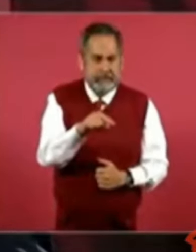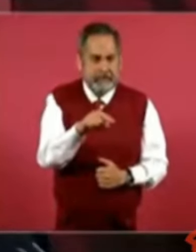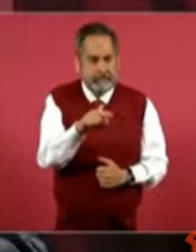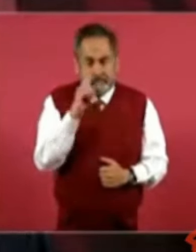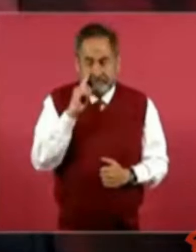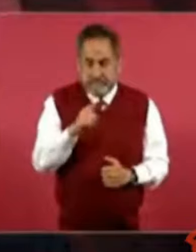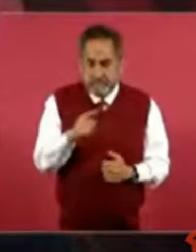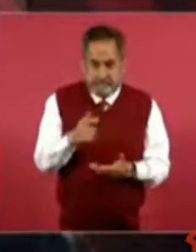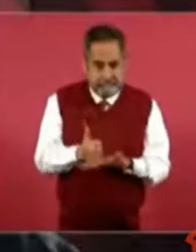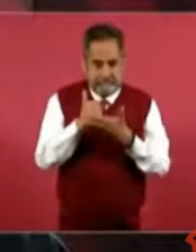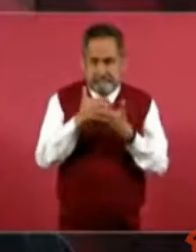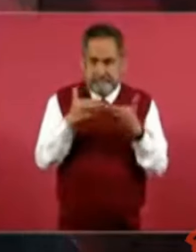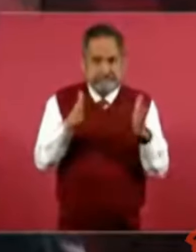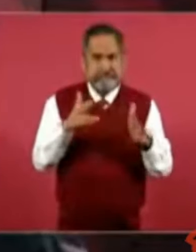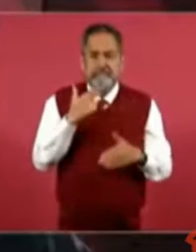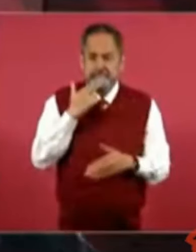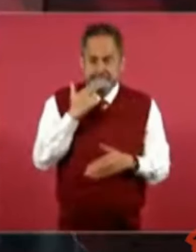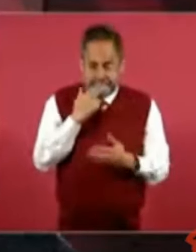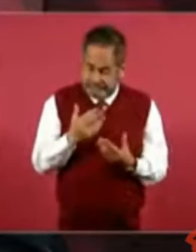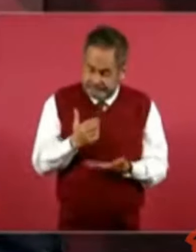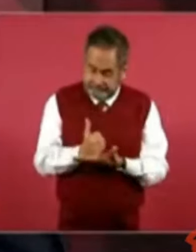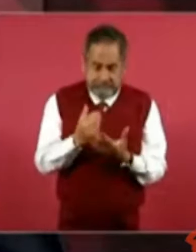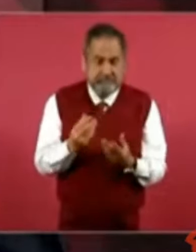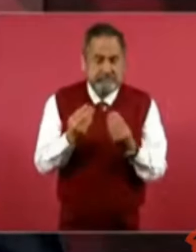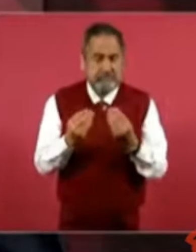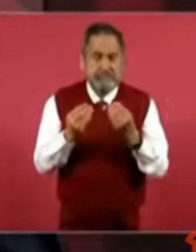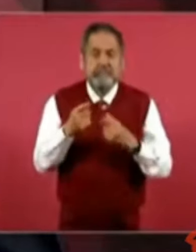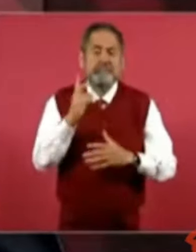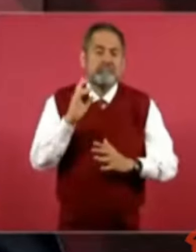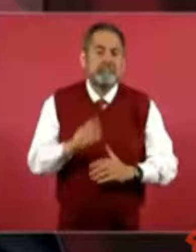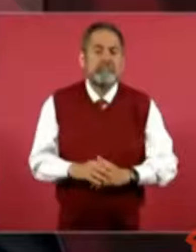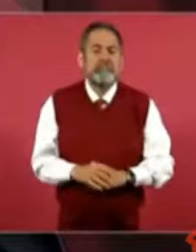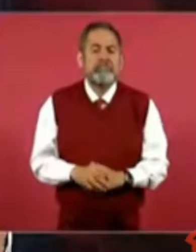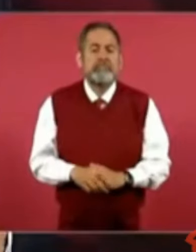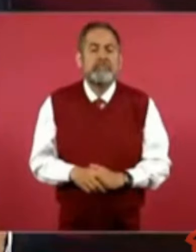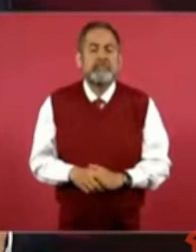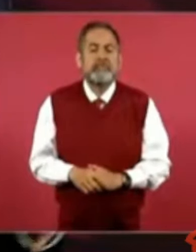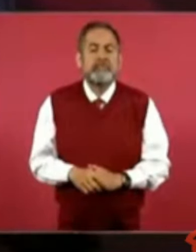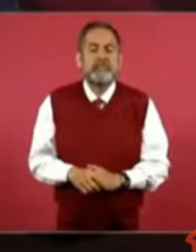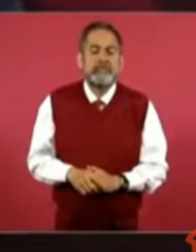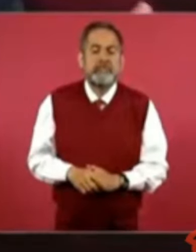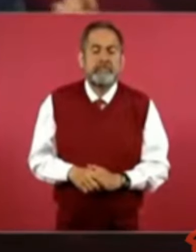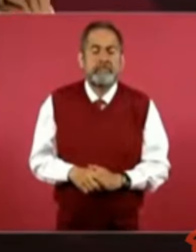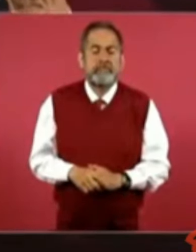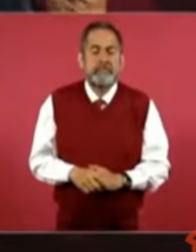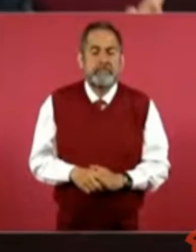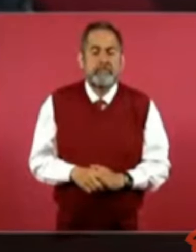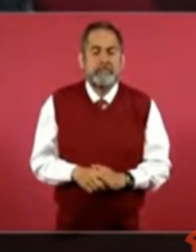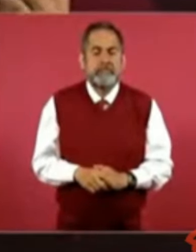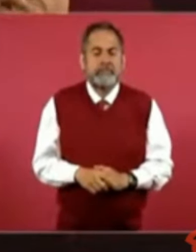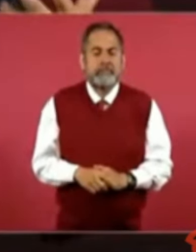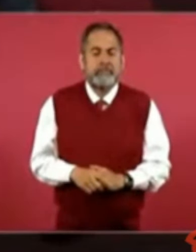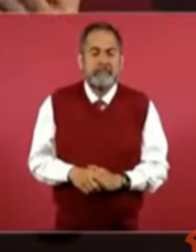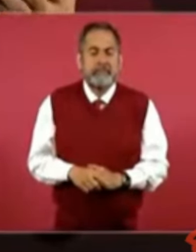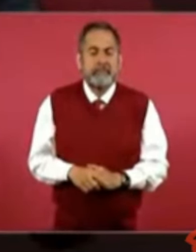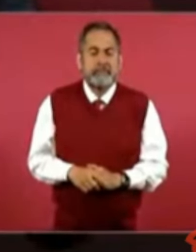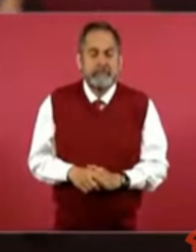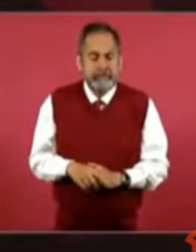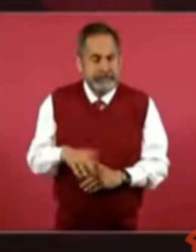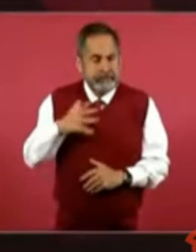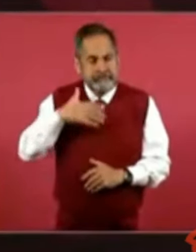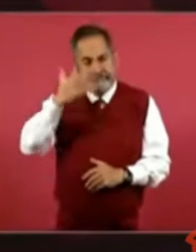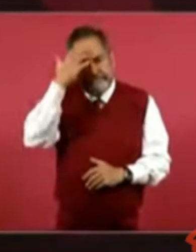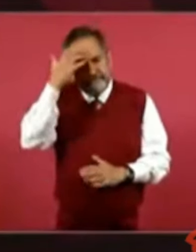mucho a conocer